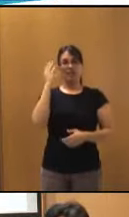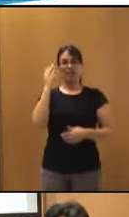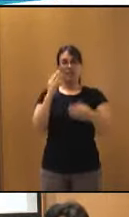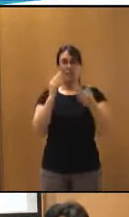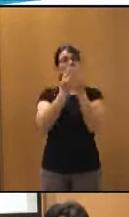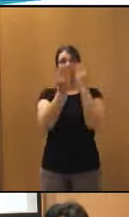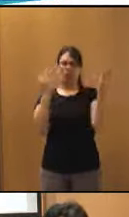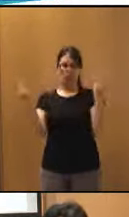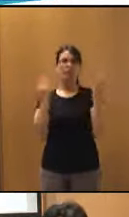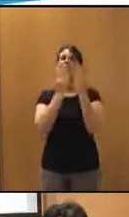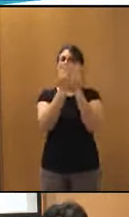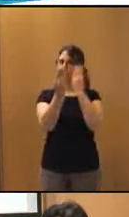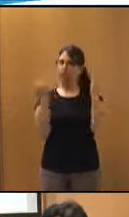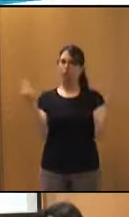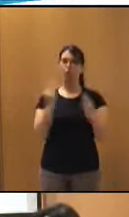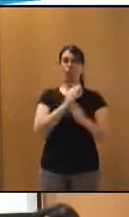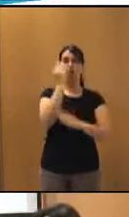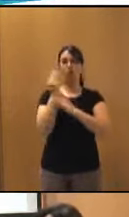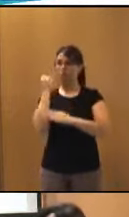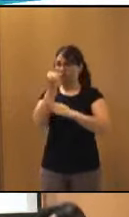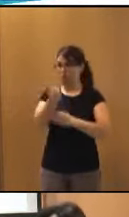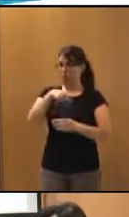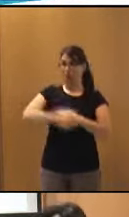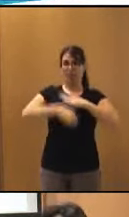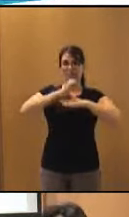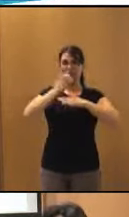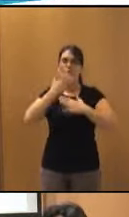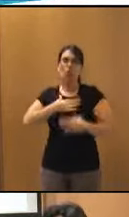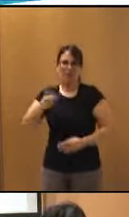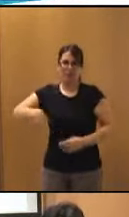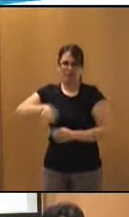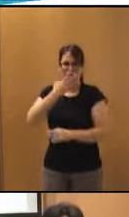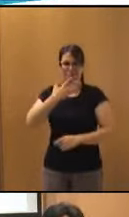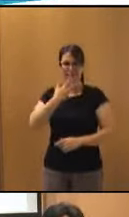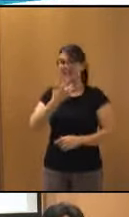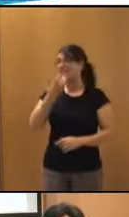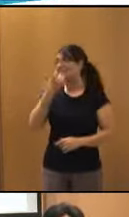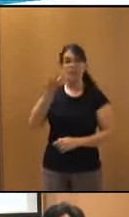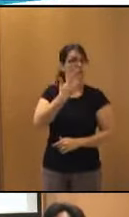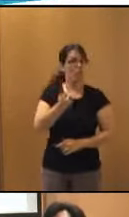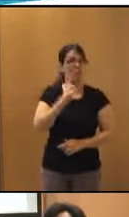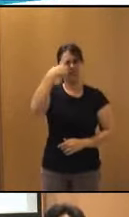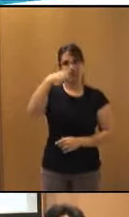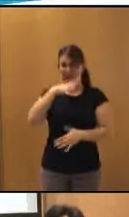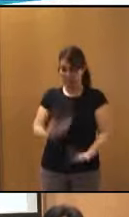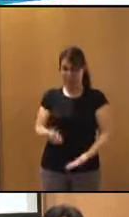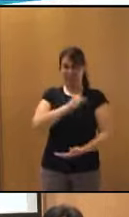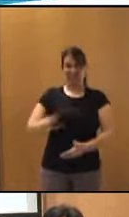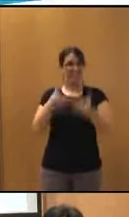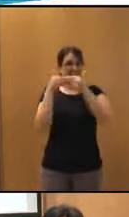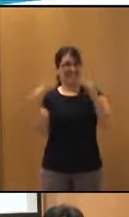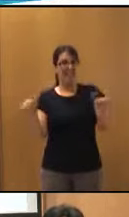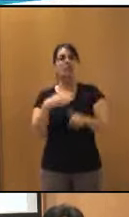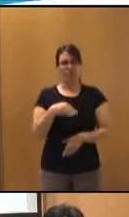CEAPAS, que quizás vosotros conocéis y, si no, pues ya sabéis que en la Semana de Puertas Abiertas tenéis la oportunidad de conocerlo, pues también vamos